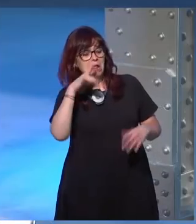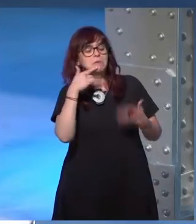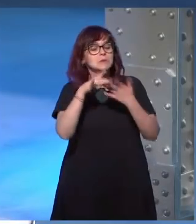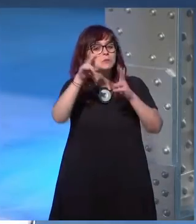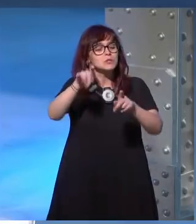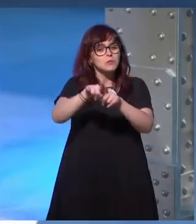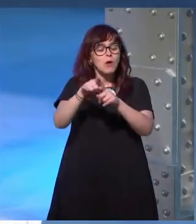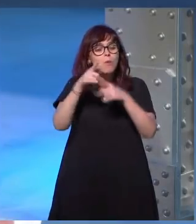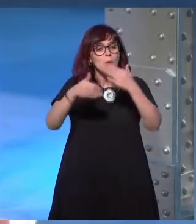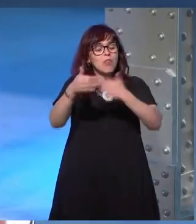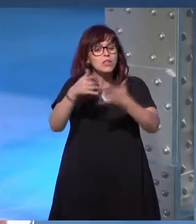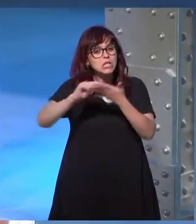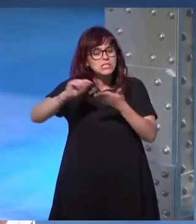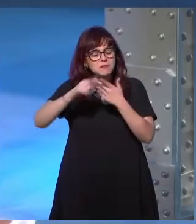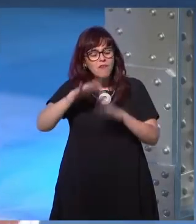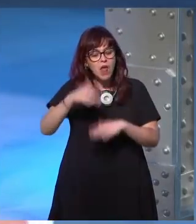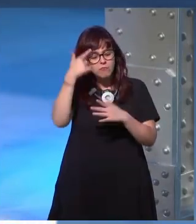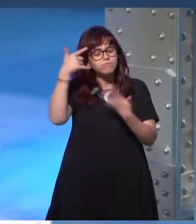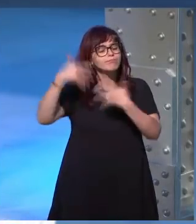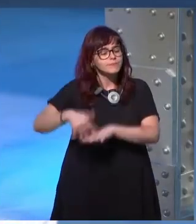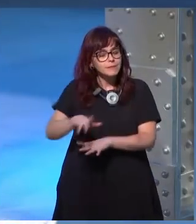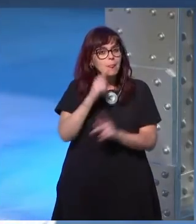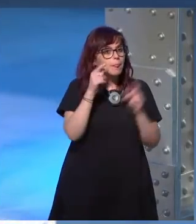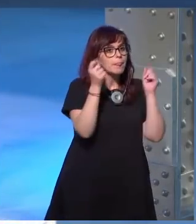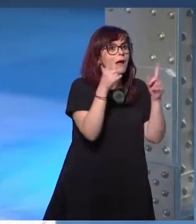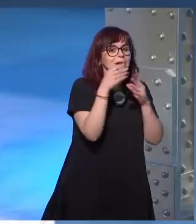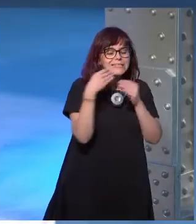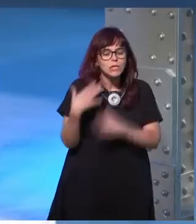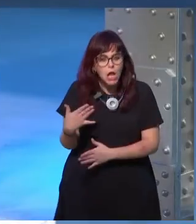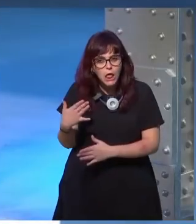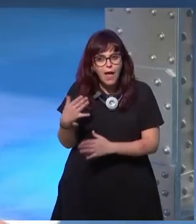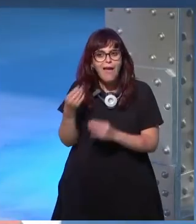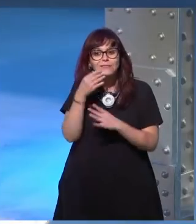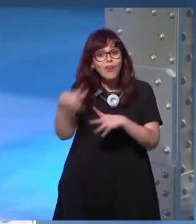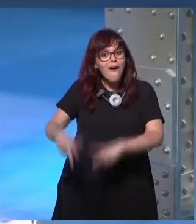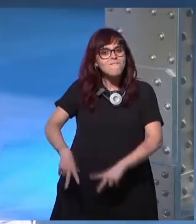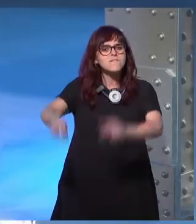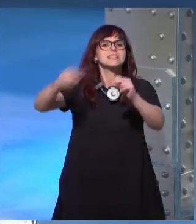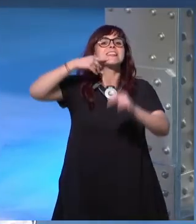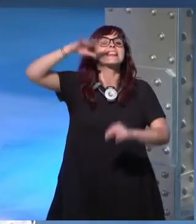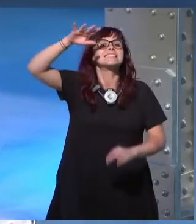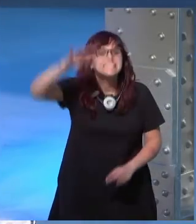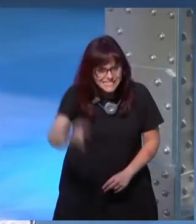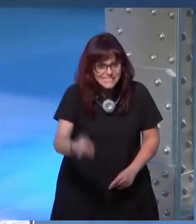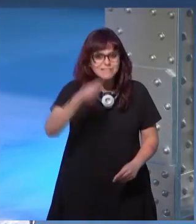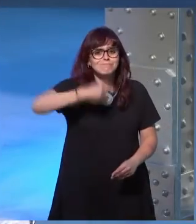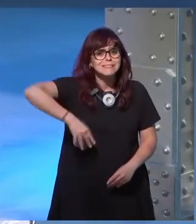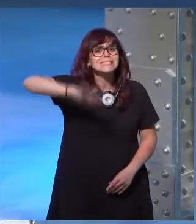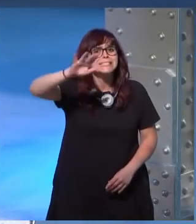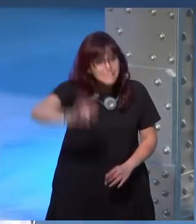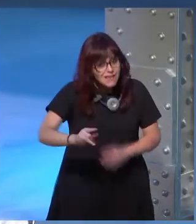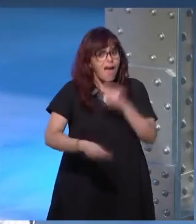lo que cuesta crear una historia pero cuando vi la historia acabada dije sí sí por eso lo hago